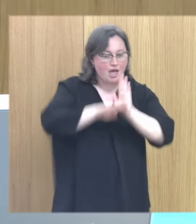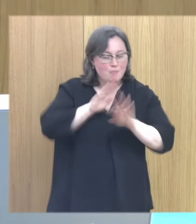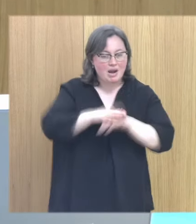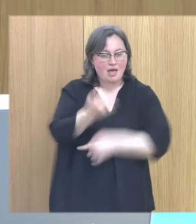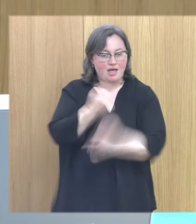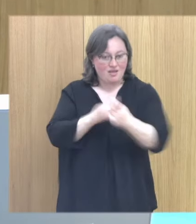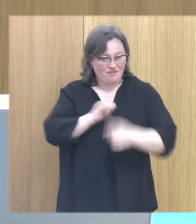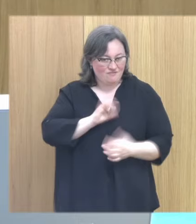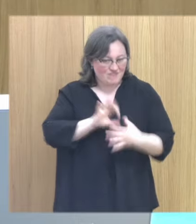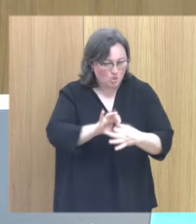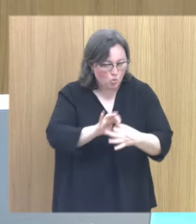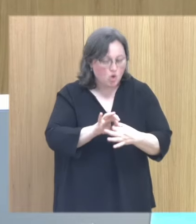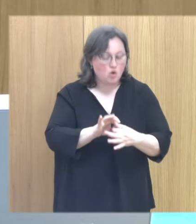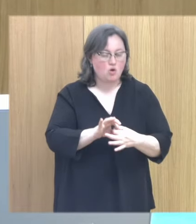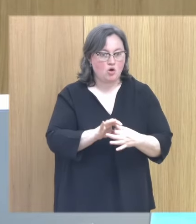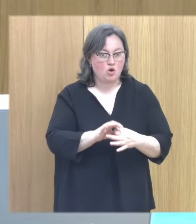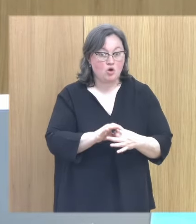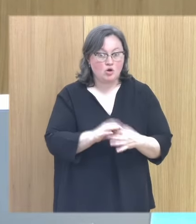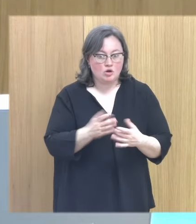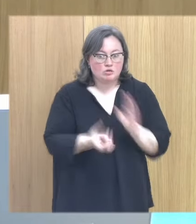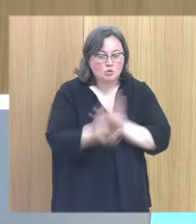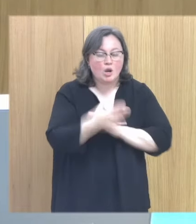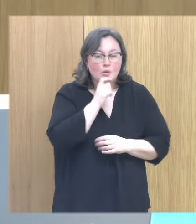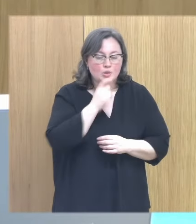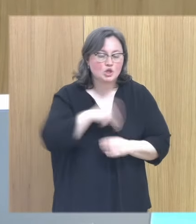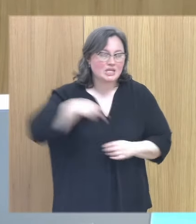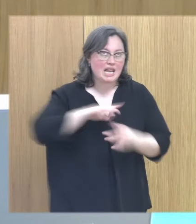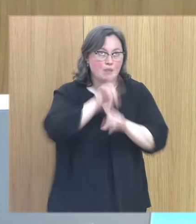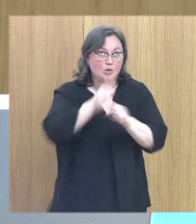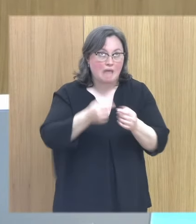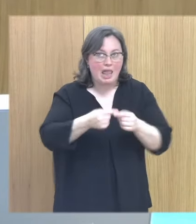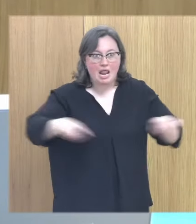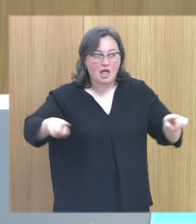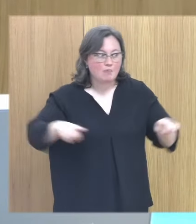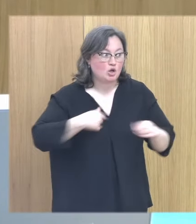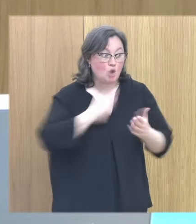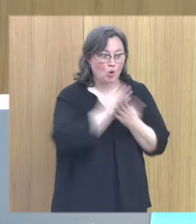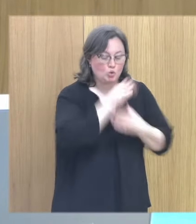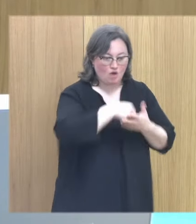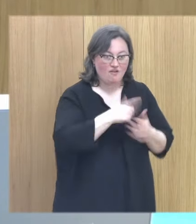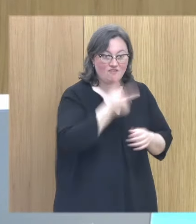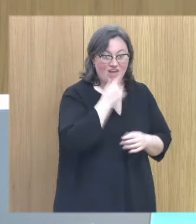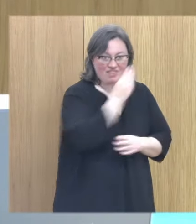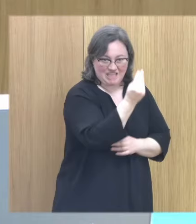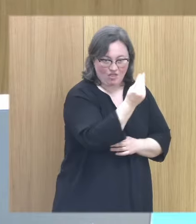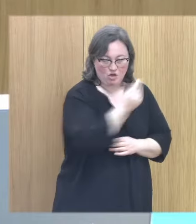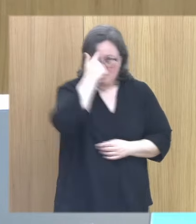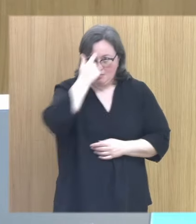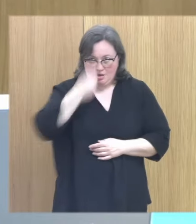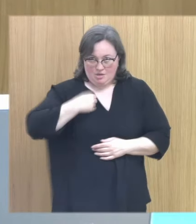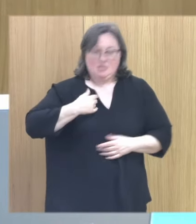vínculo o sea no sé un poco es muy general la pregunta pero como estoy con ese curso pues también me ha